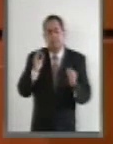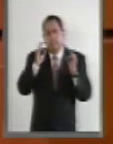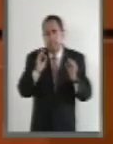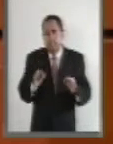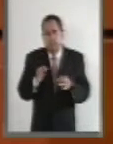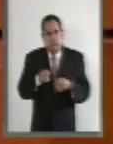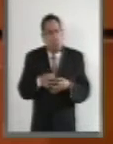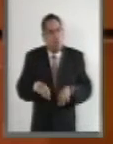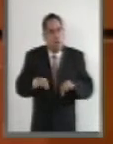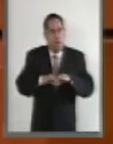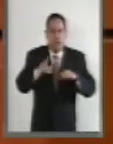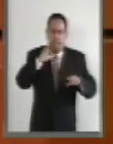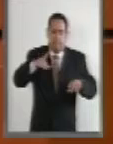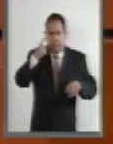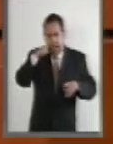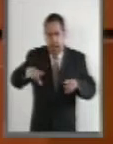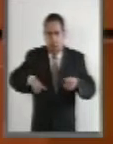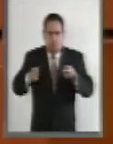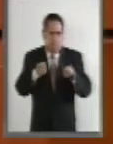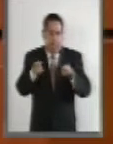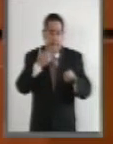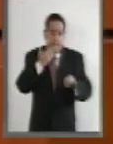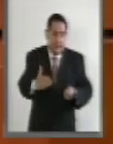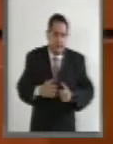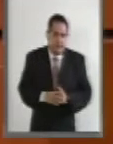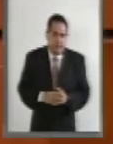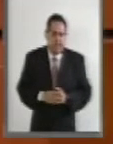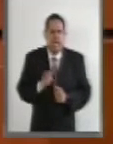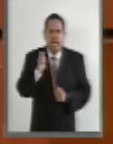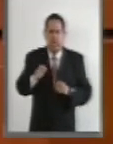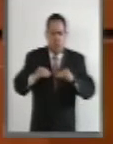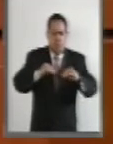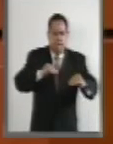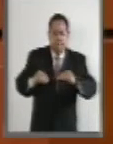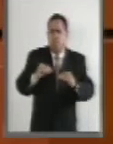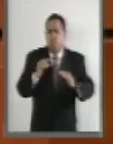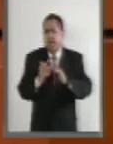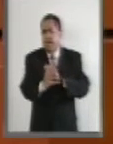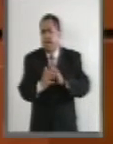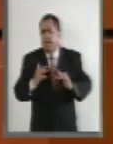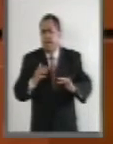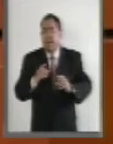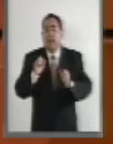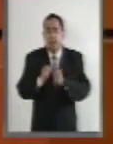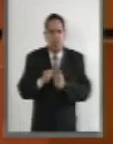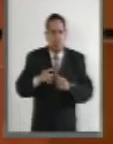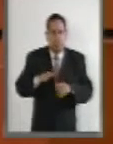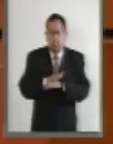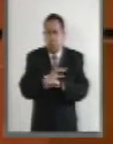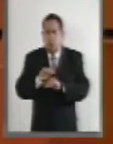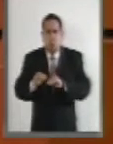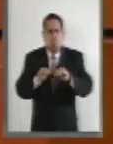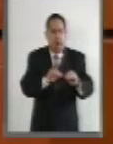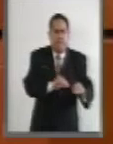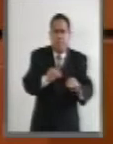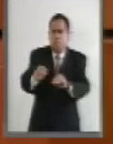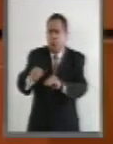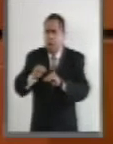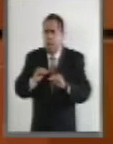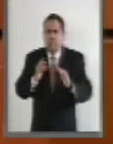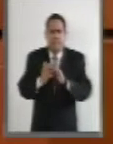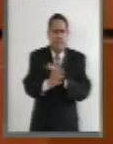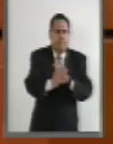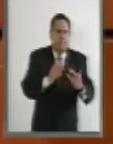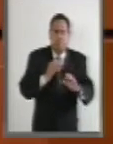gobernanza. Entendemos a la movilidad como el conjunto de desplazamientos de personas y